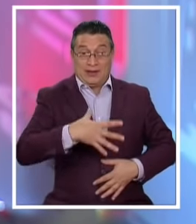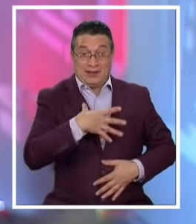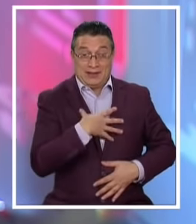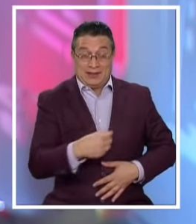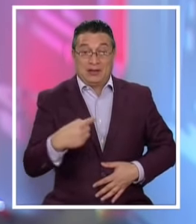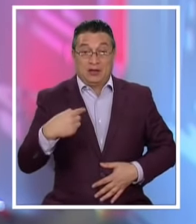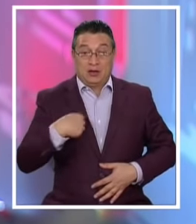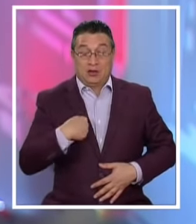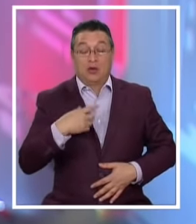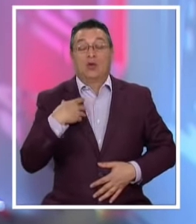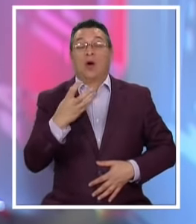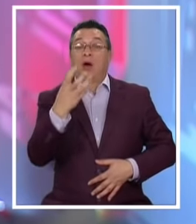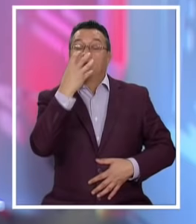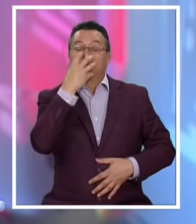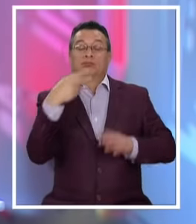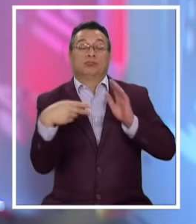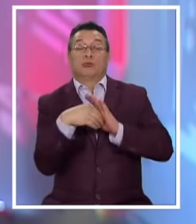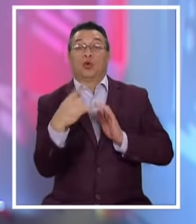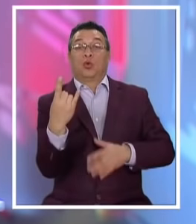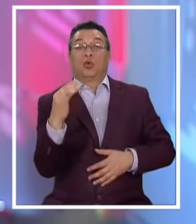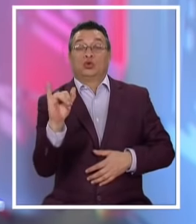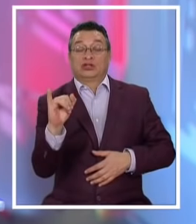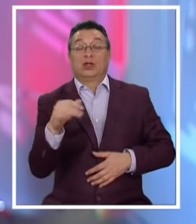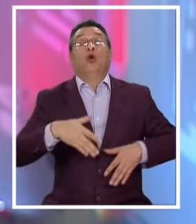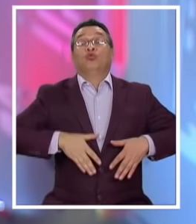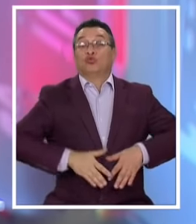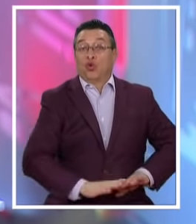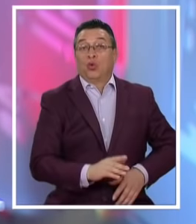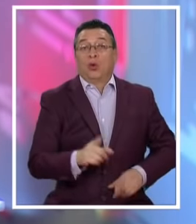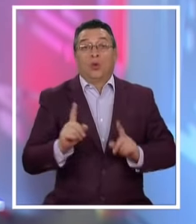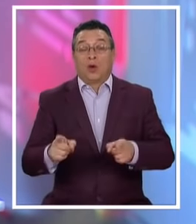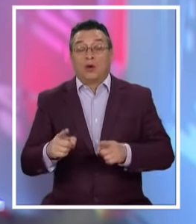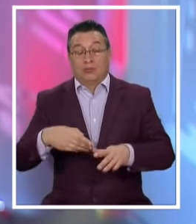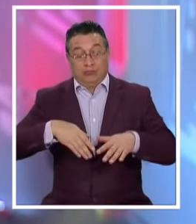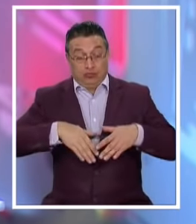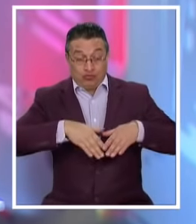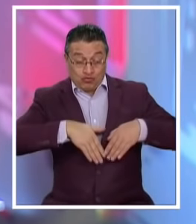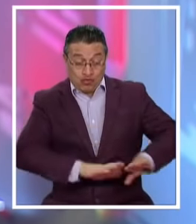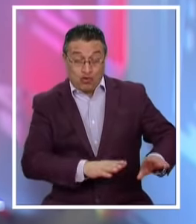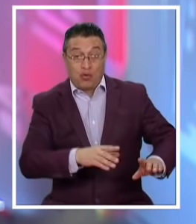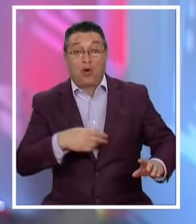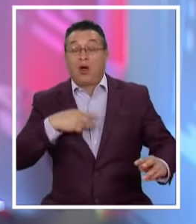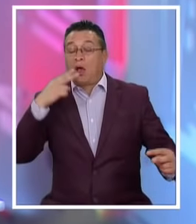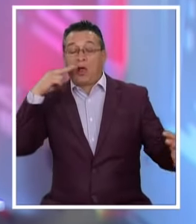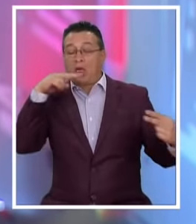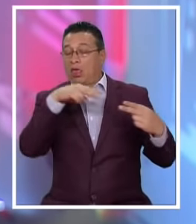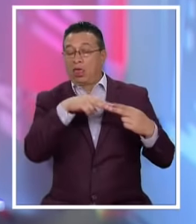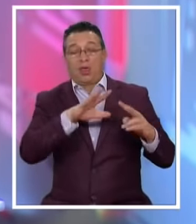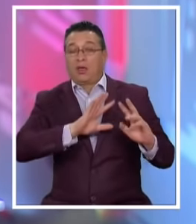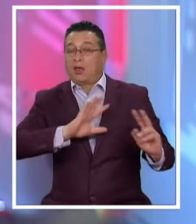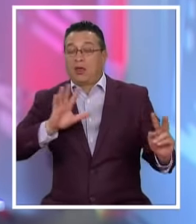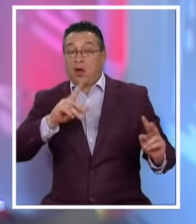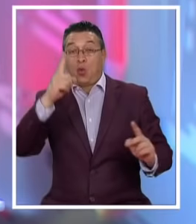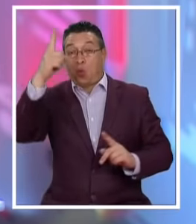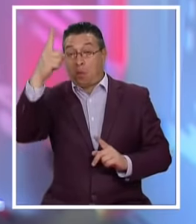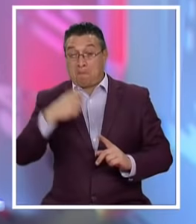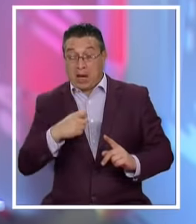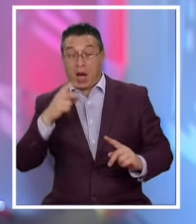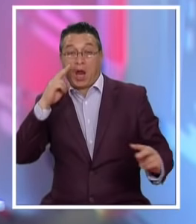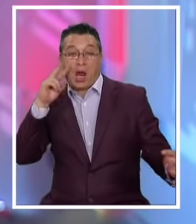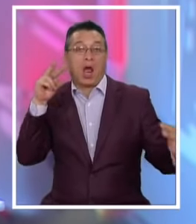Mientras estaba Intubada En la UCI Tras su nacimiento Debió esperar Un mes Para conocer A su guagua En persona